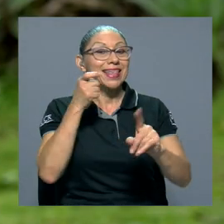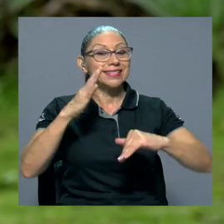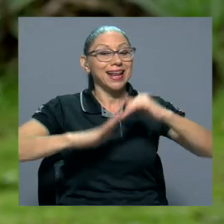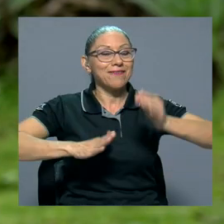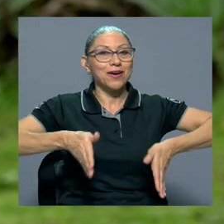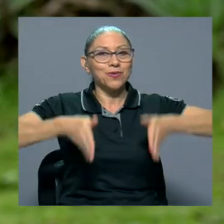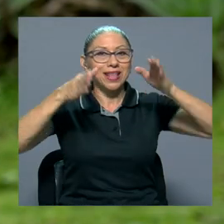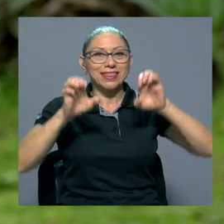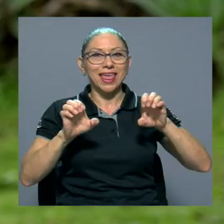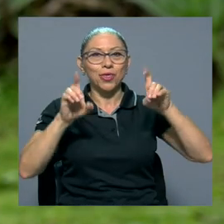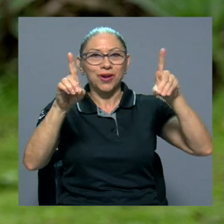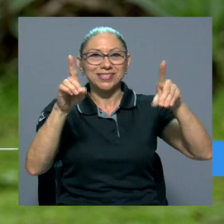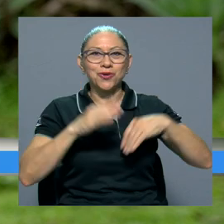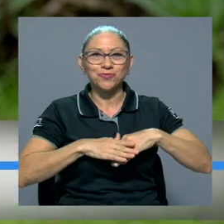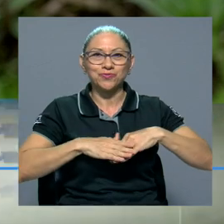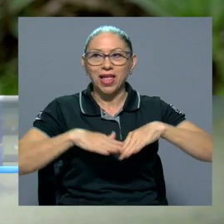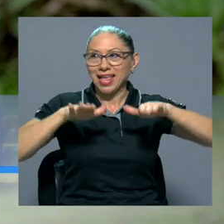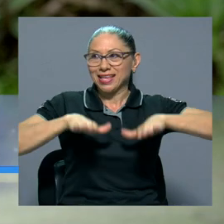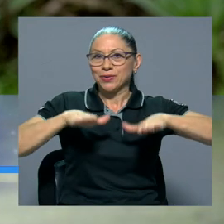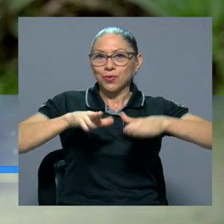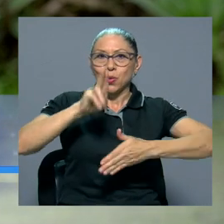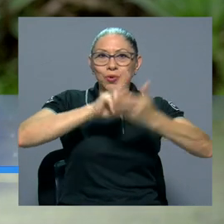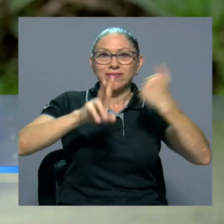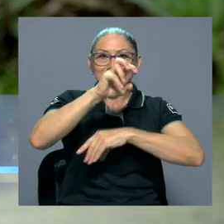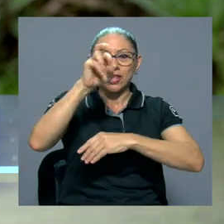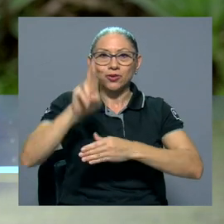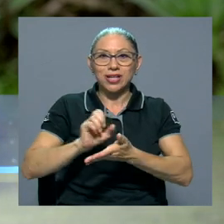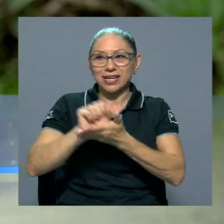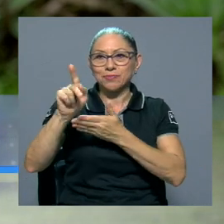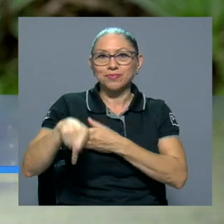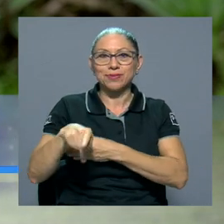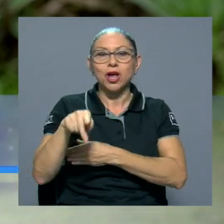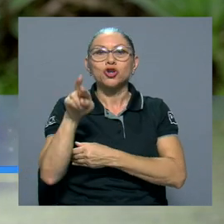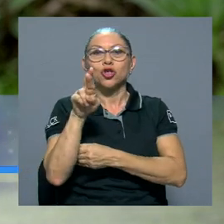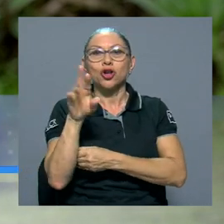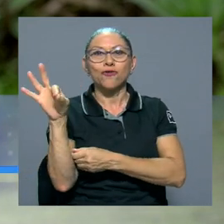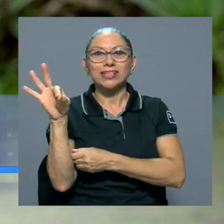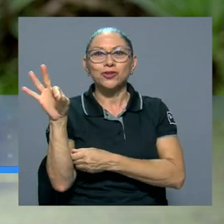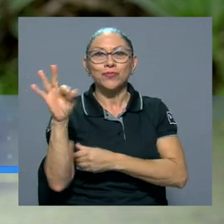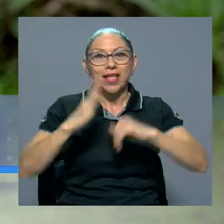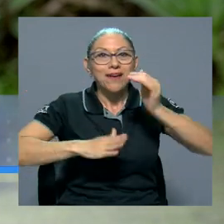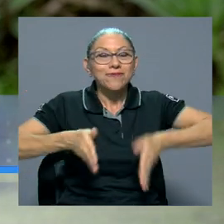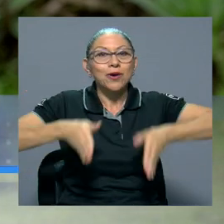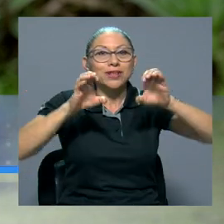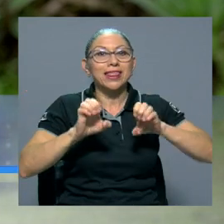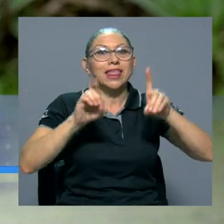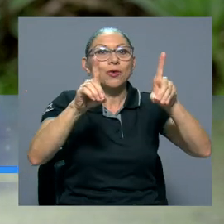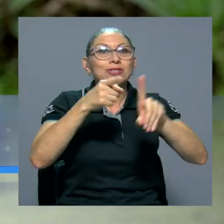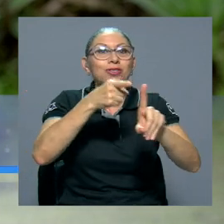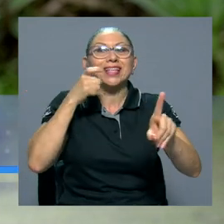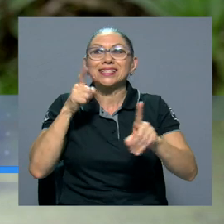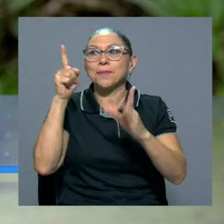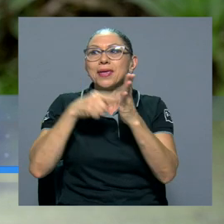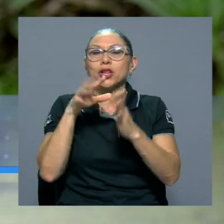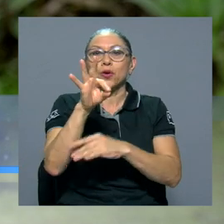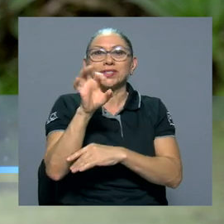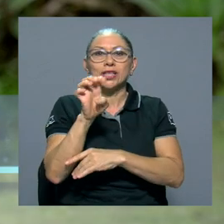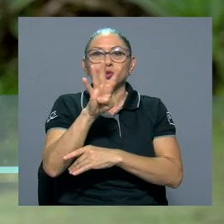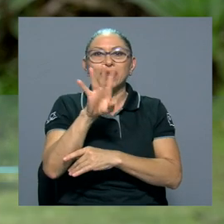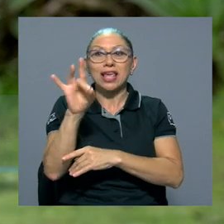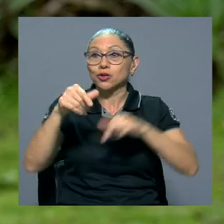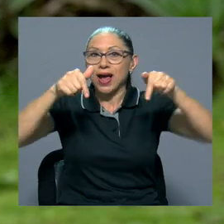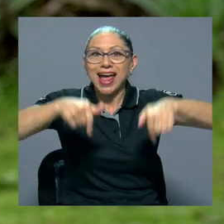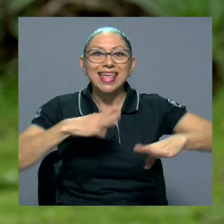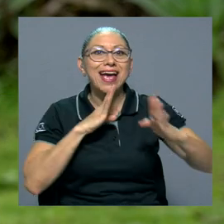Desde la Facultad de Educación de la sede Rodrigo Fácil de la Universidad de Costa Rica, en este espacio desde 1948,